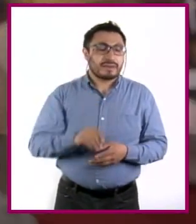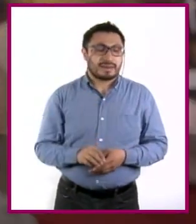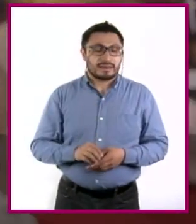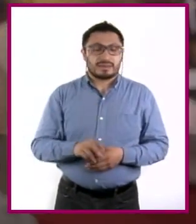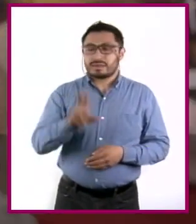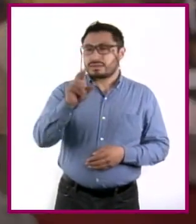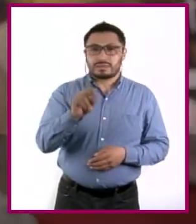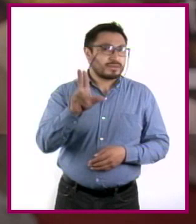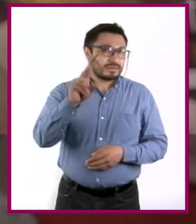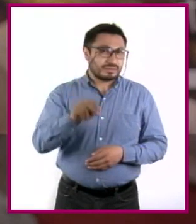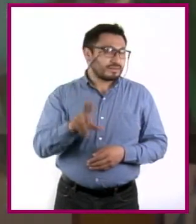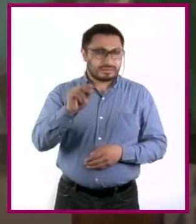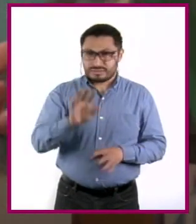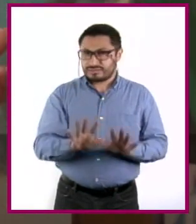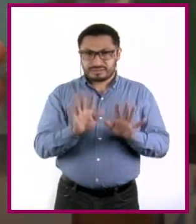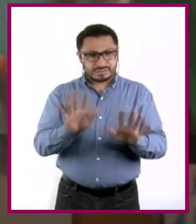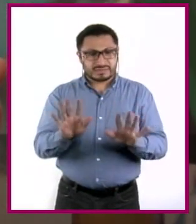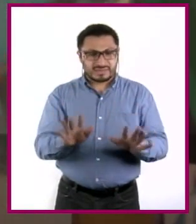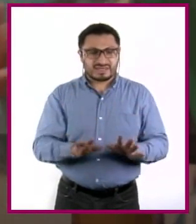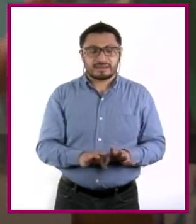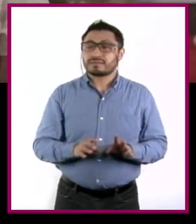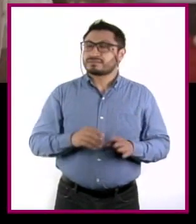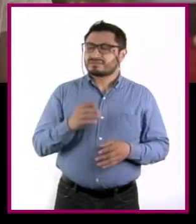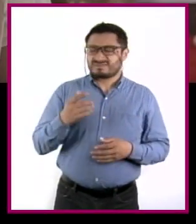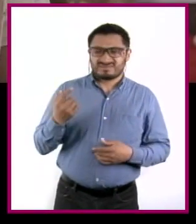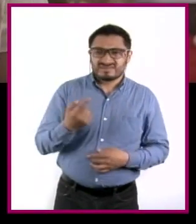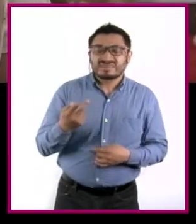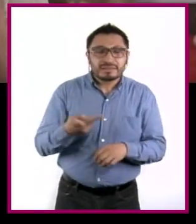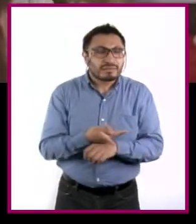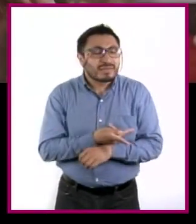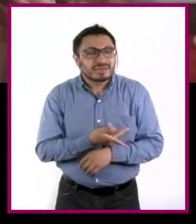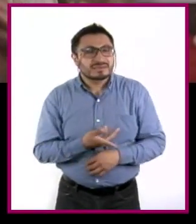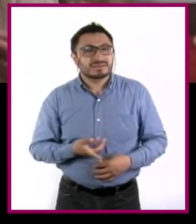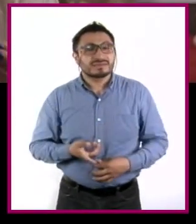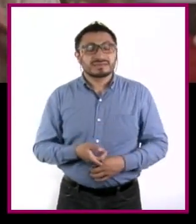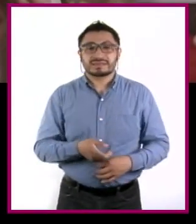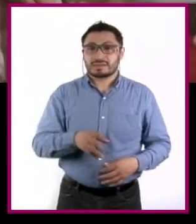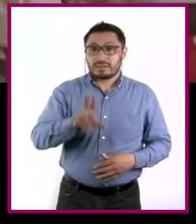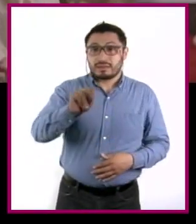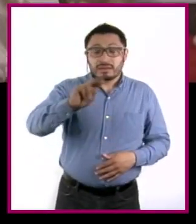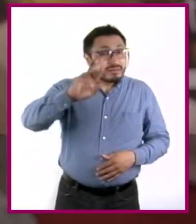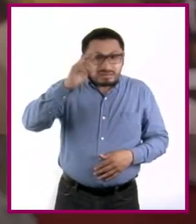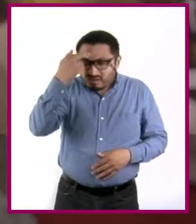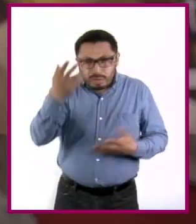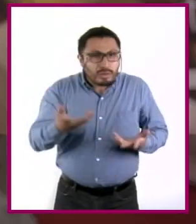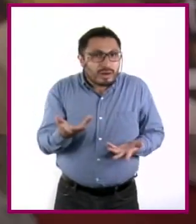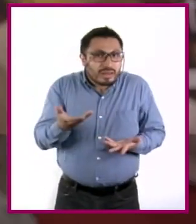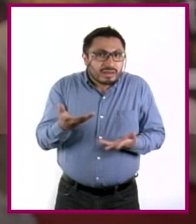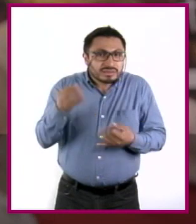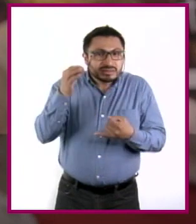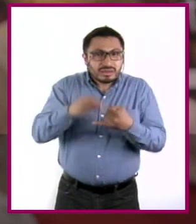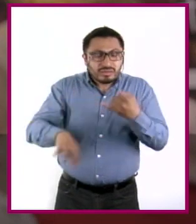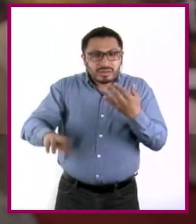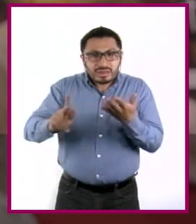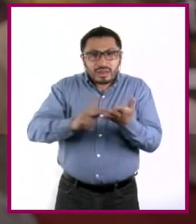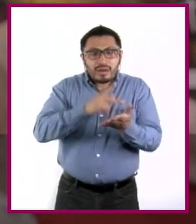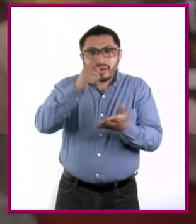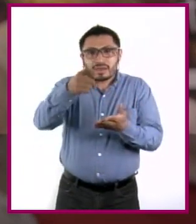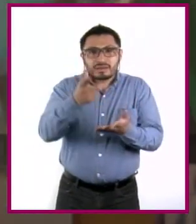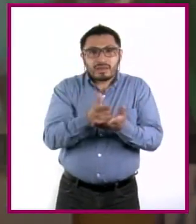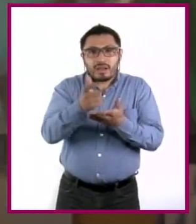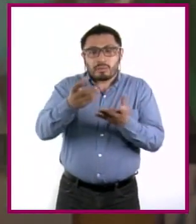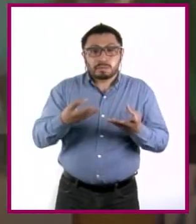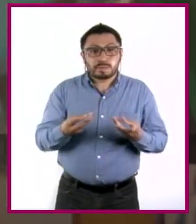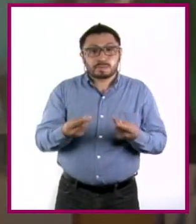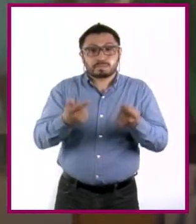no, no, no lo hagas, espérate. Tranquila, tranquila. ¿Qué pasa? ¿Qué? ¿No te acuerdas cómo andabas la última vez que te pasaste con tus